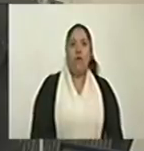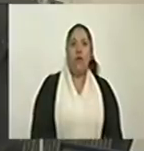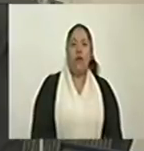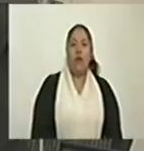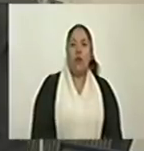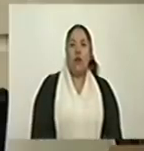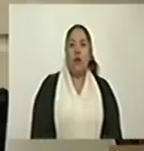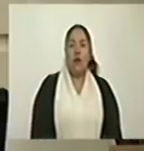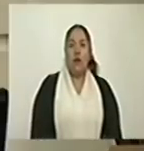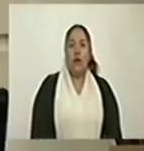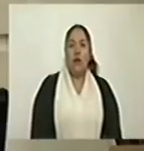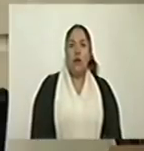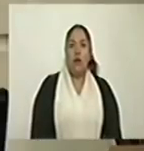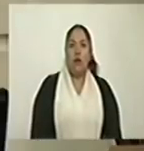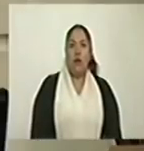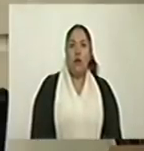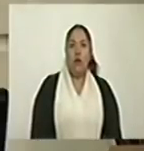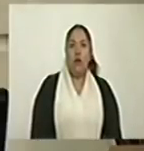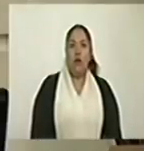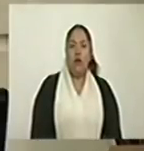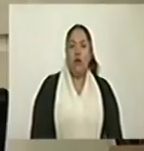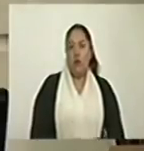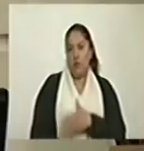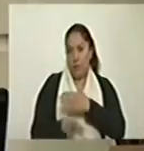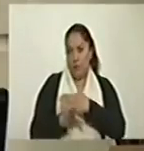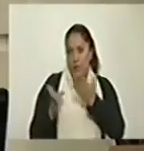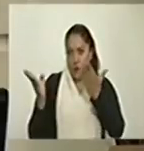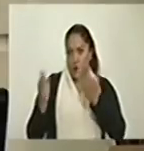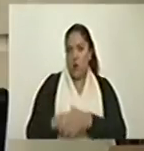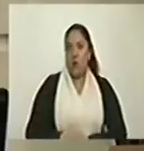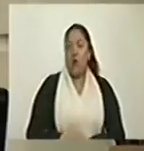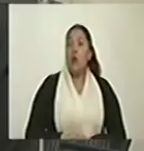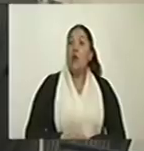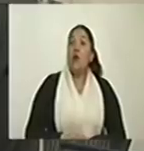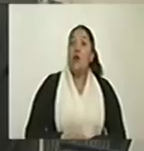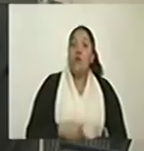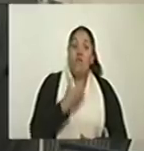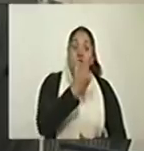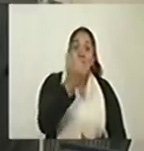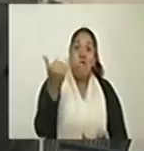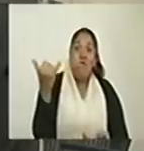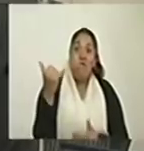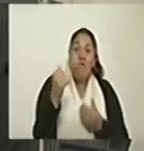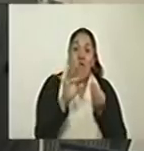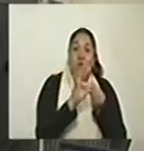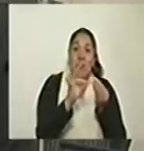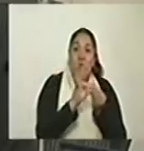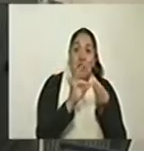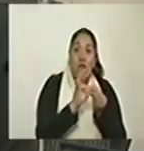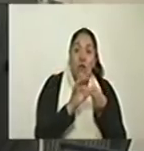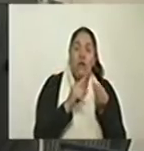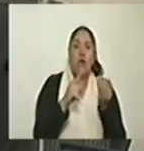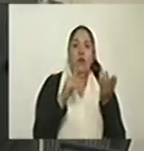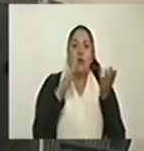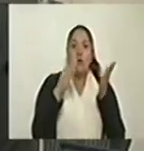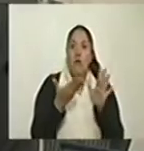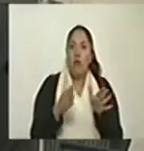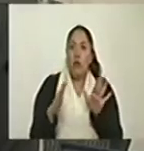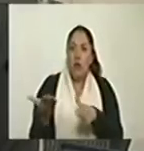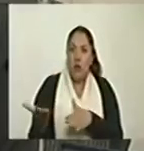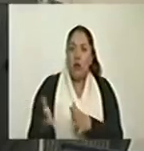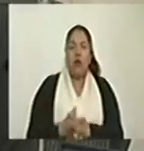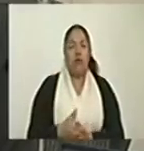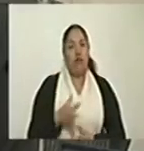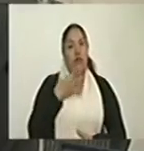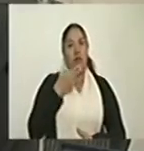Señor. Termine, señora. Hay muerte. Hay destrucción. Yo les quiero contar una